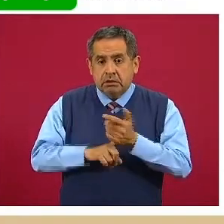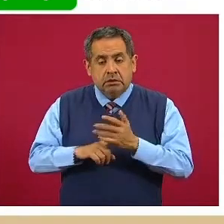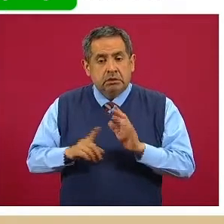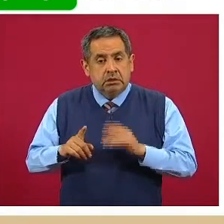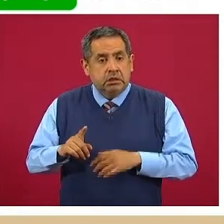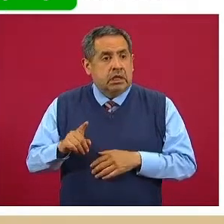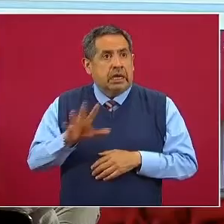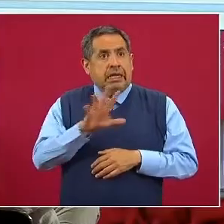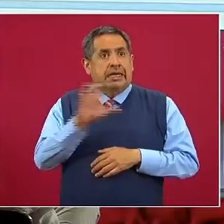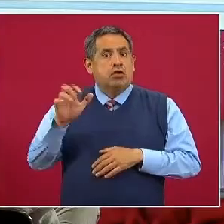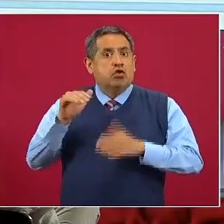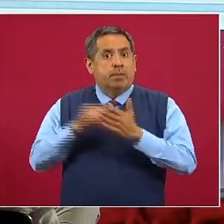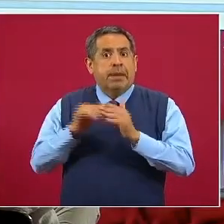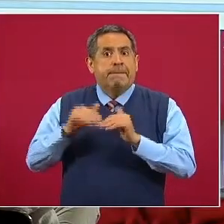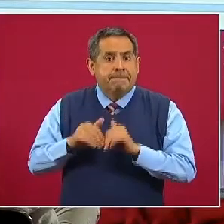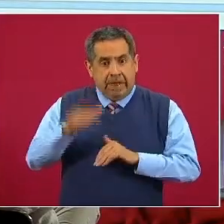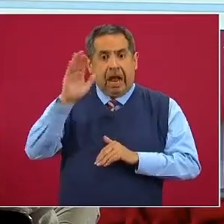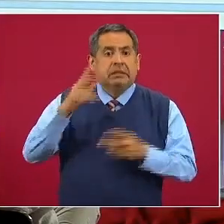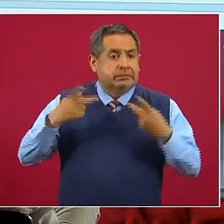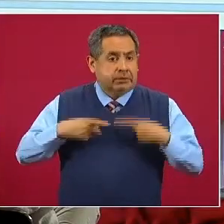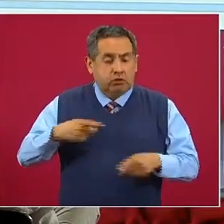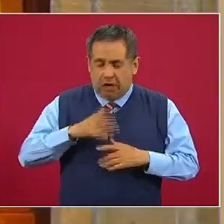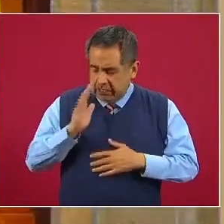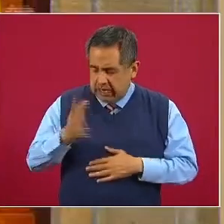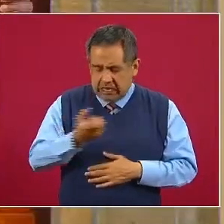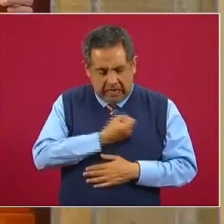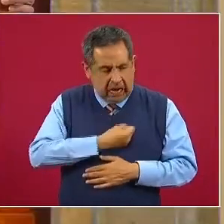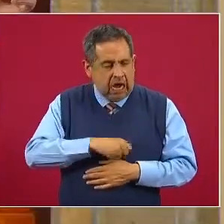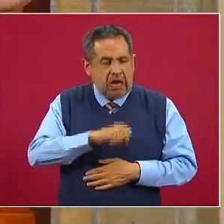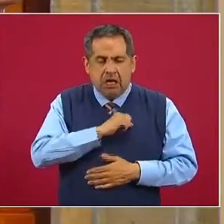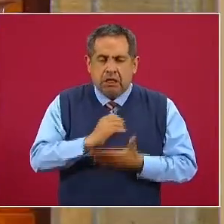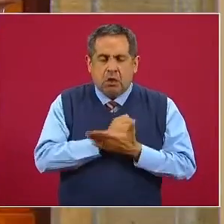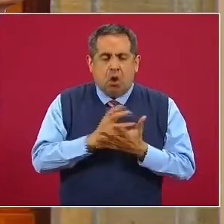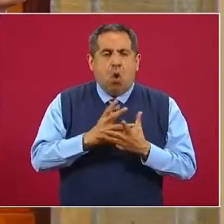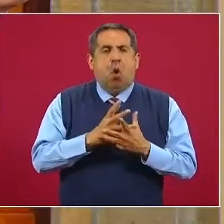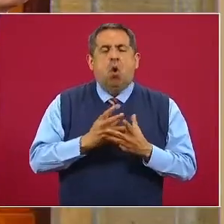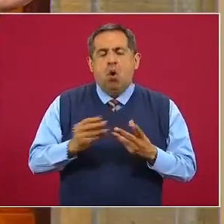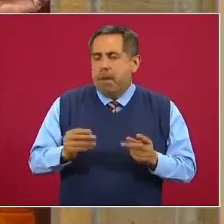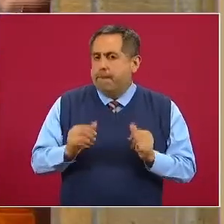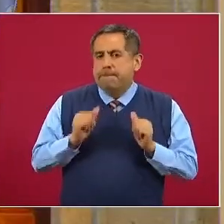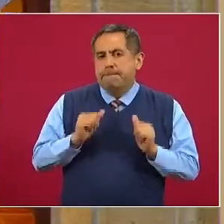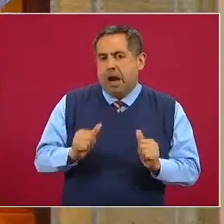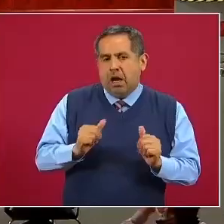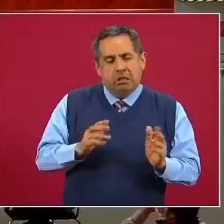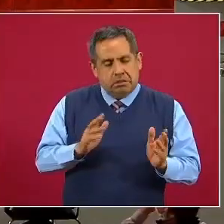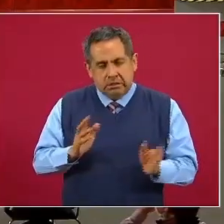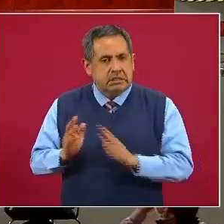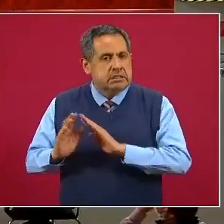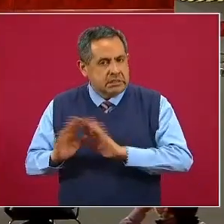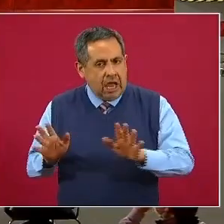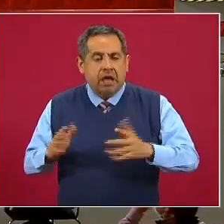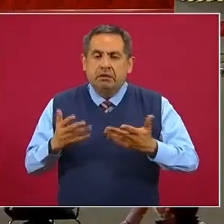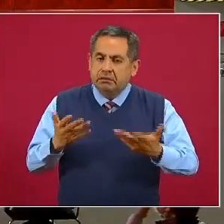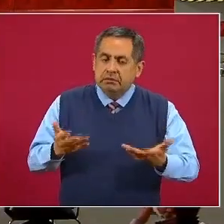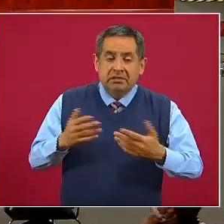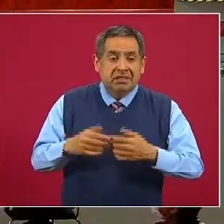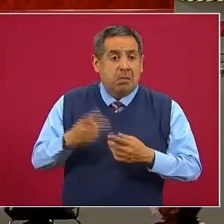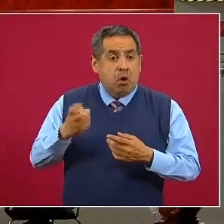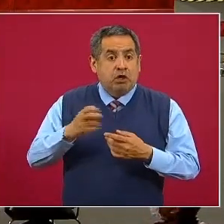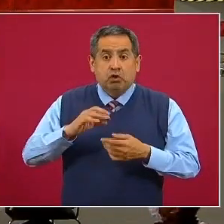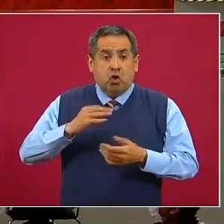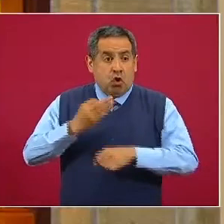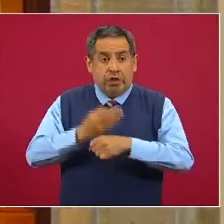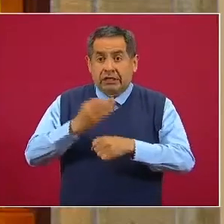el medio millón de casos de personas que se han recuperado, que han sanado de la enfermedad. Por lo tanto, nuestra epidemia